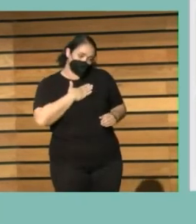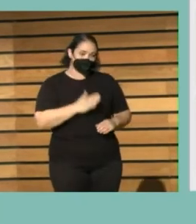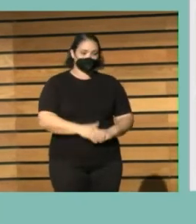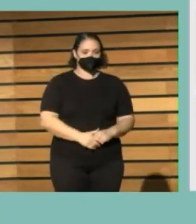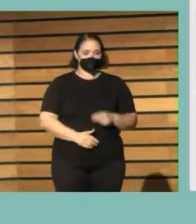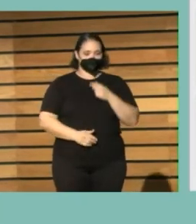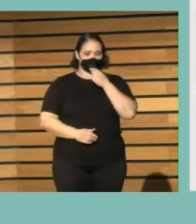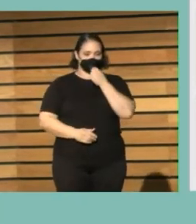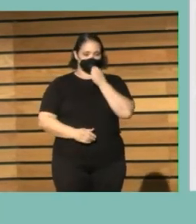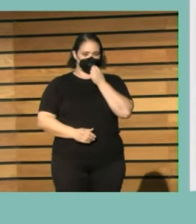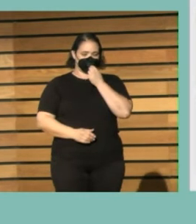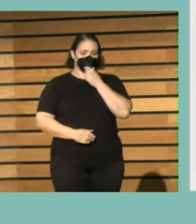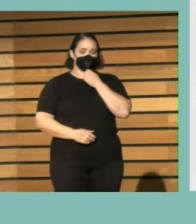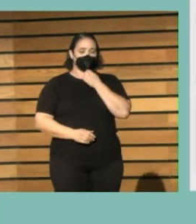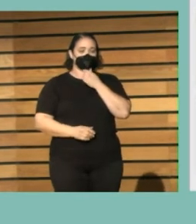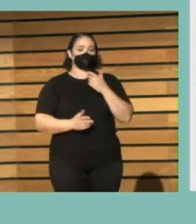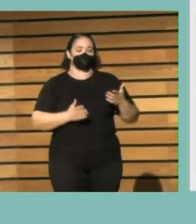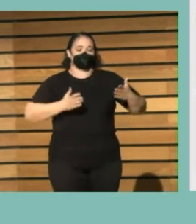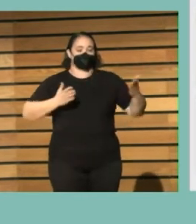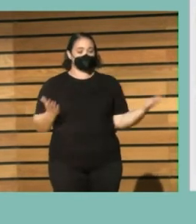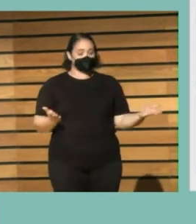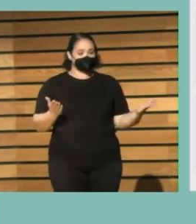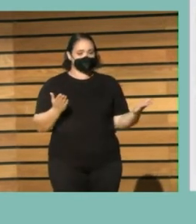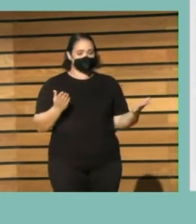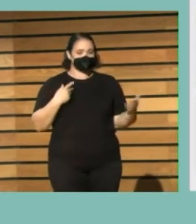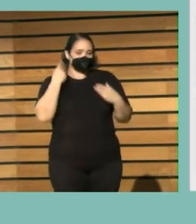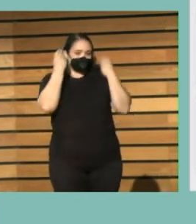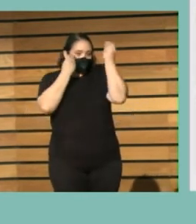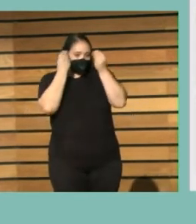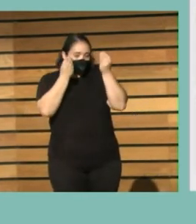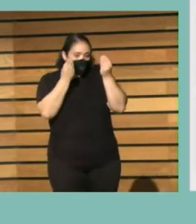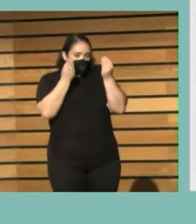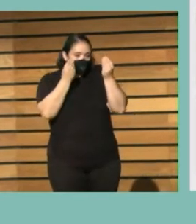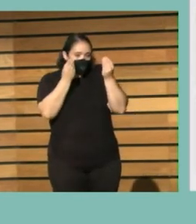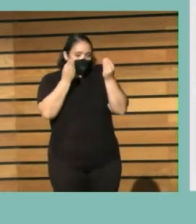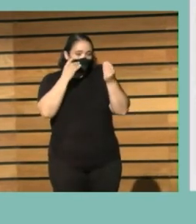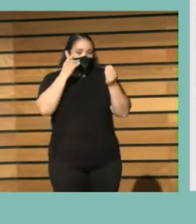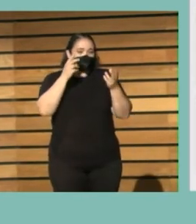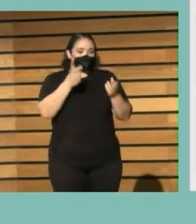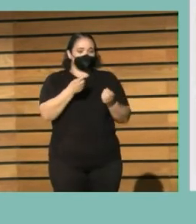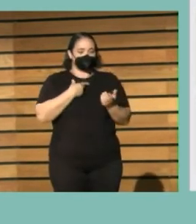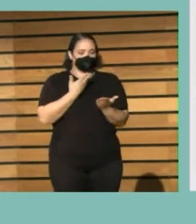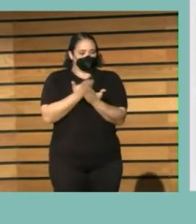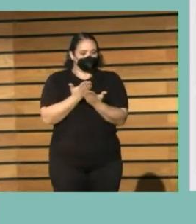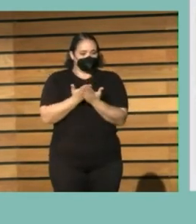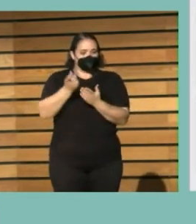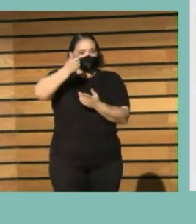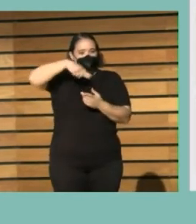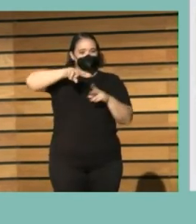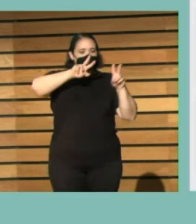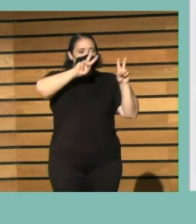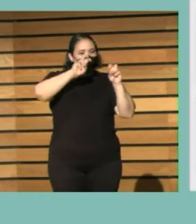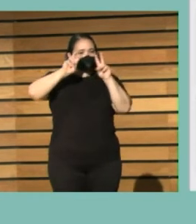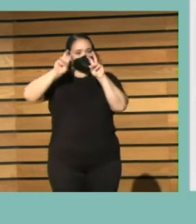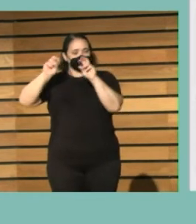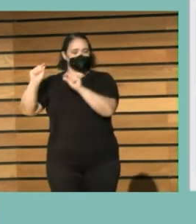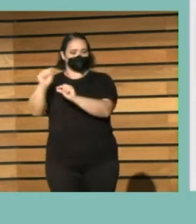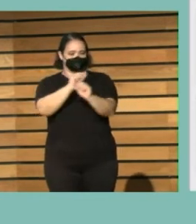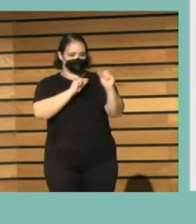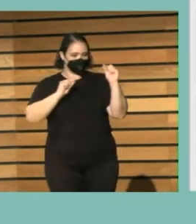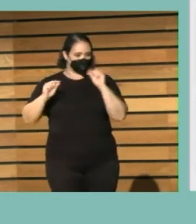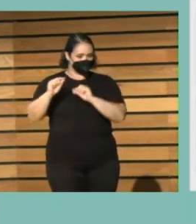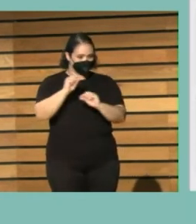entonces lo que podíamos deducir que lo que no planteábamos lo que queríamos plantear aquí es discutir sobre los temas que planteamos y no sobre